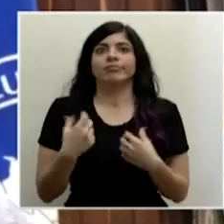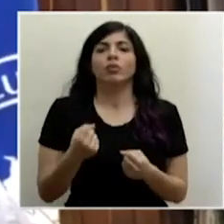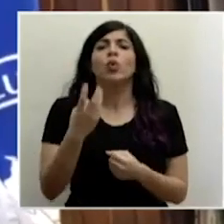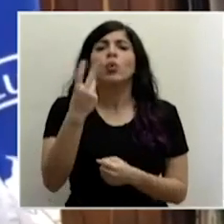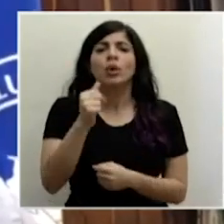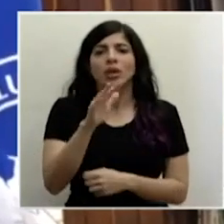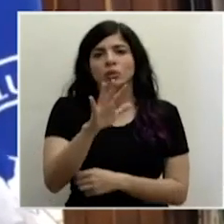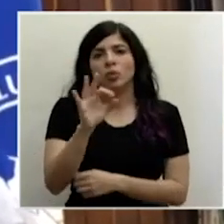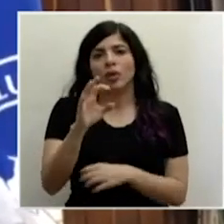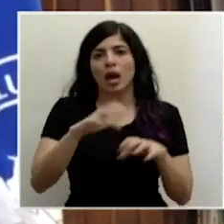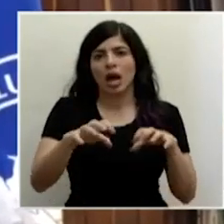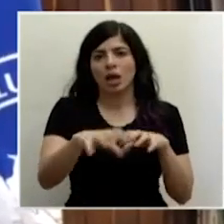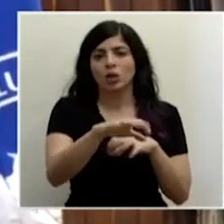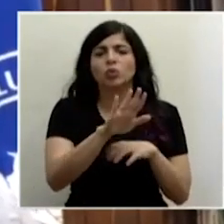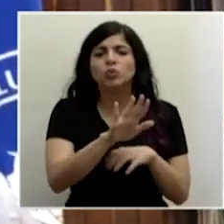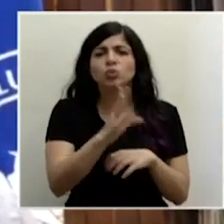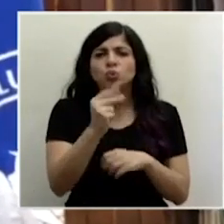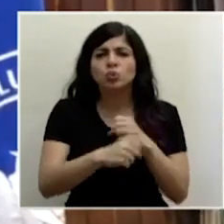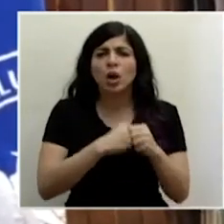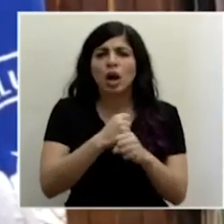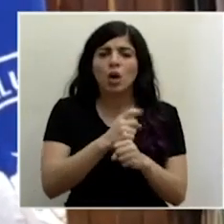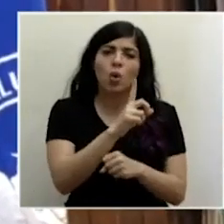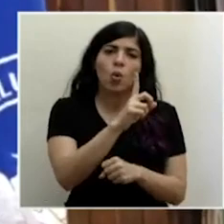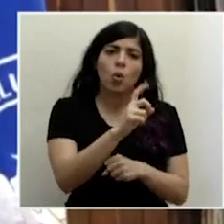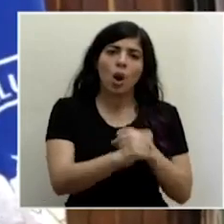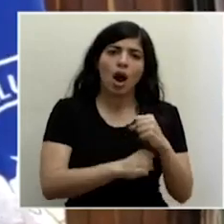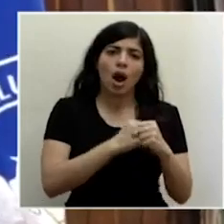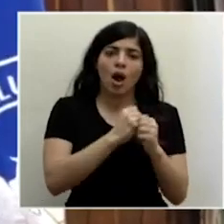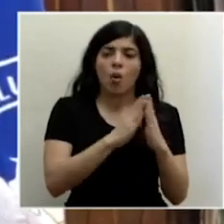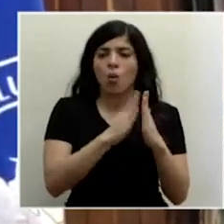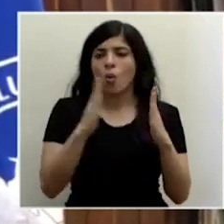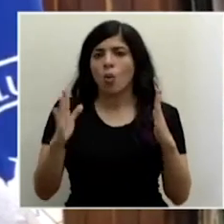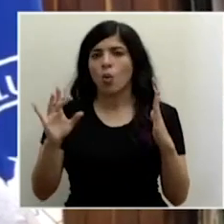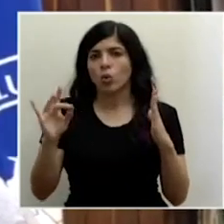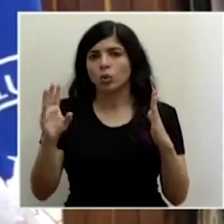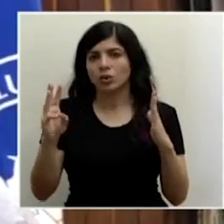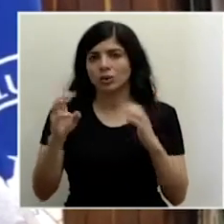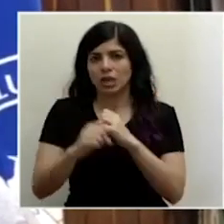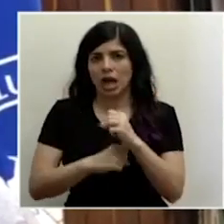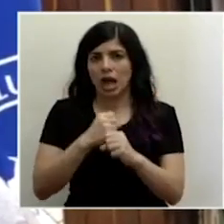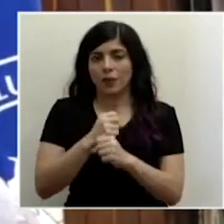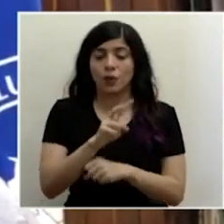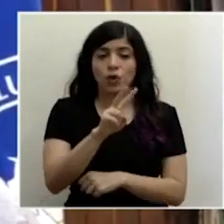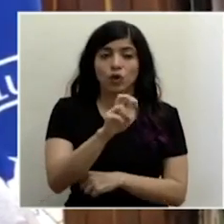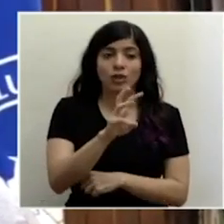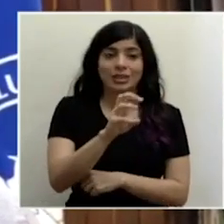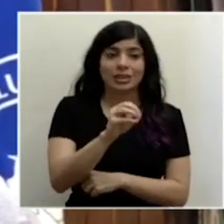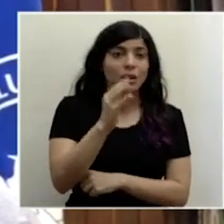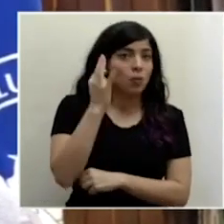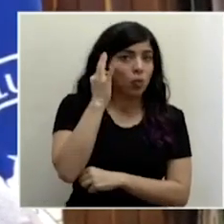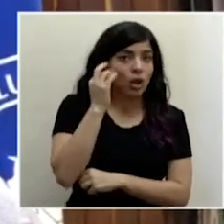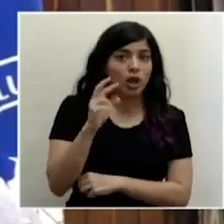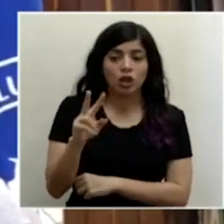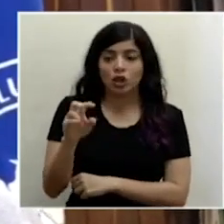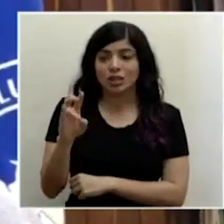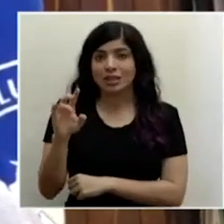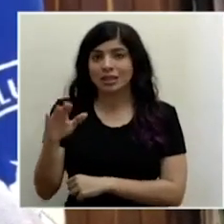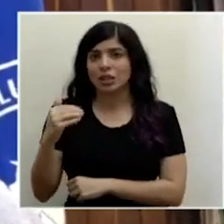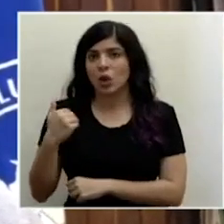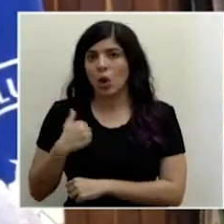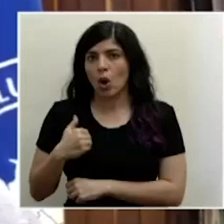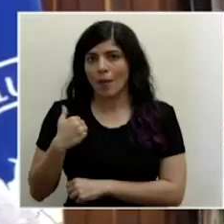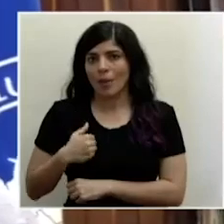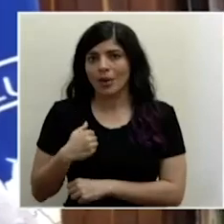cantones. El rango de edad va desde el año hasta los 86 años. Son 260 mujeres, 275 hombres.